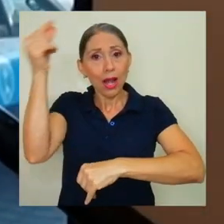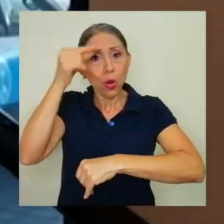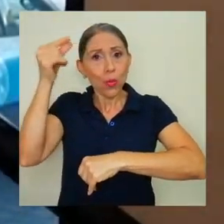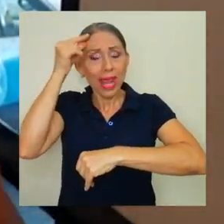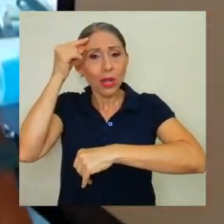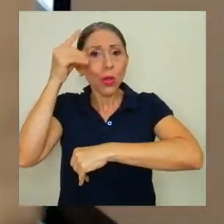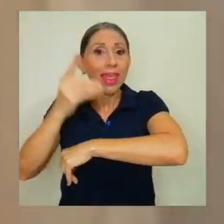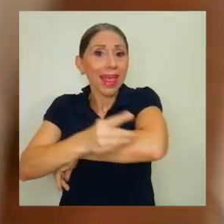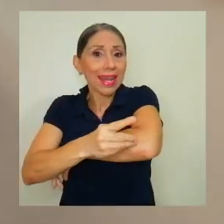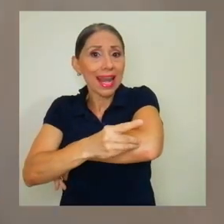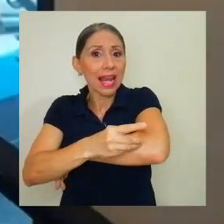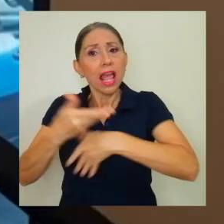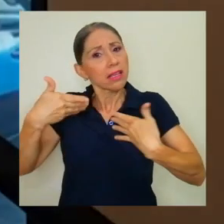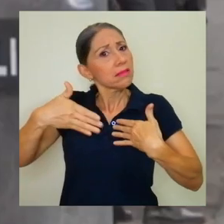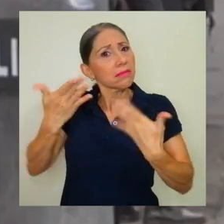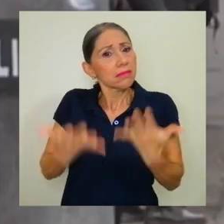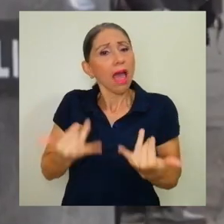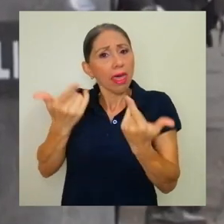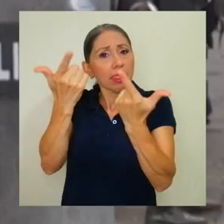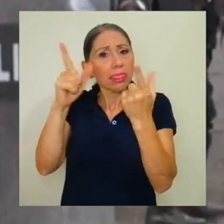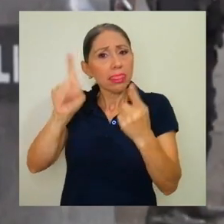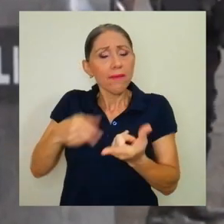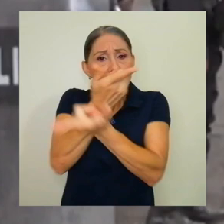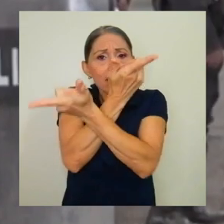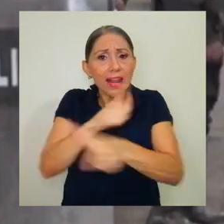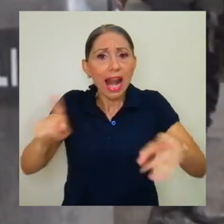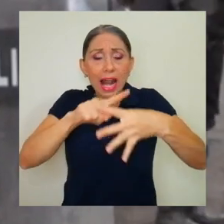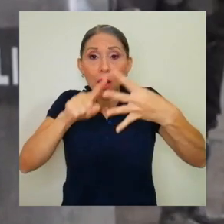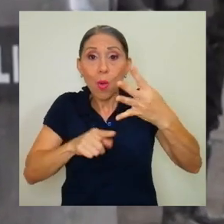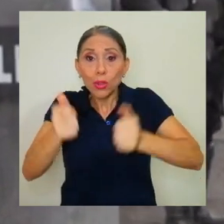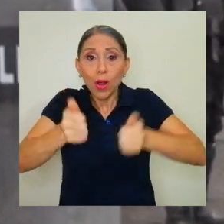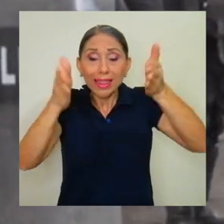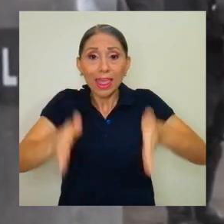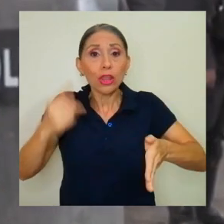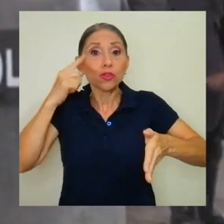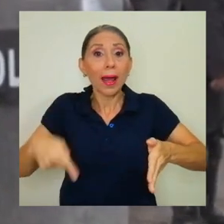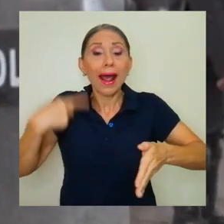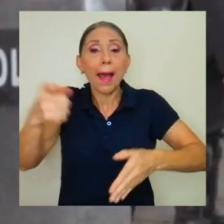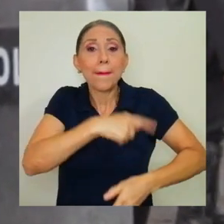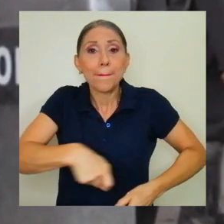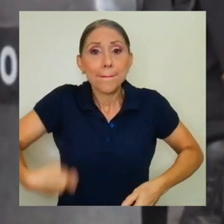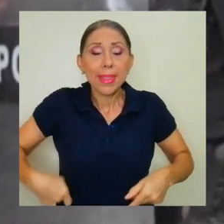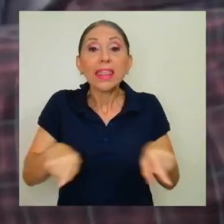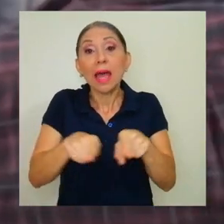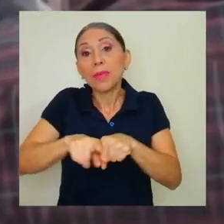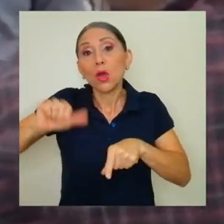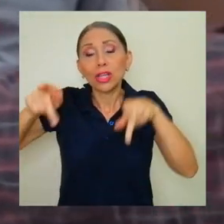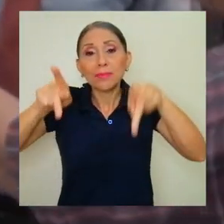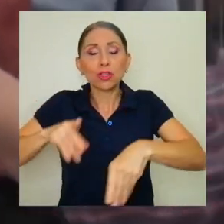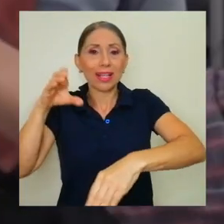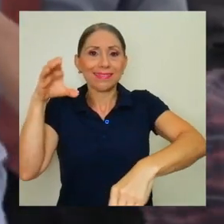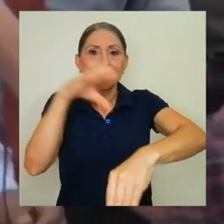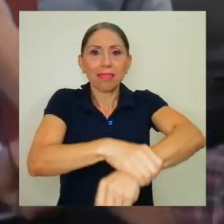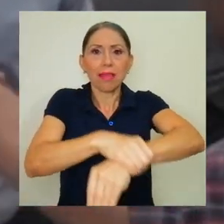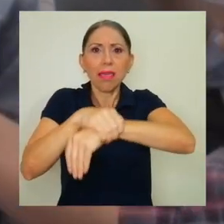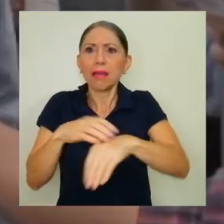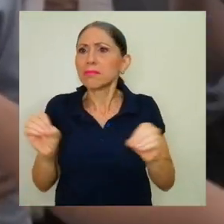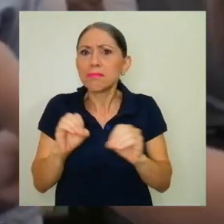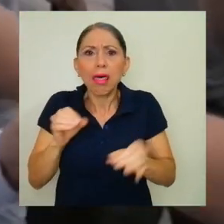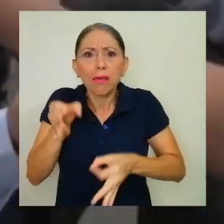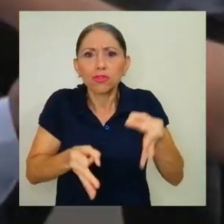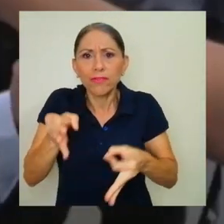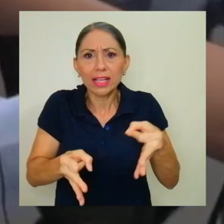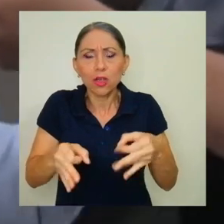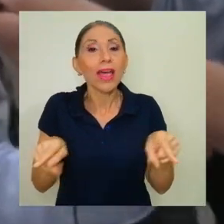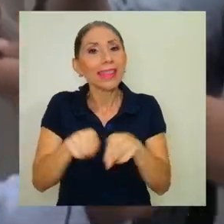liberación no solo de las cuatro personas candidatas a la presidencia, sino también de las otras que han sido detenidas arbitrariamente. Además, se